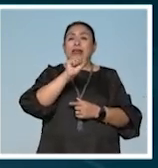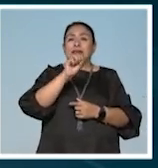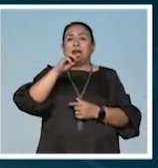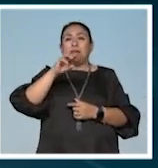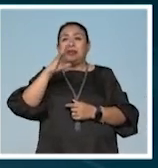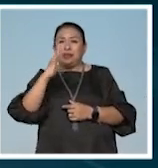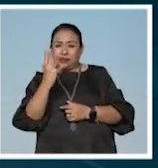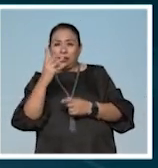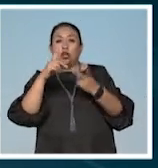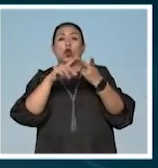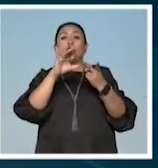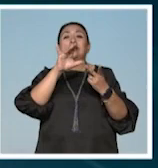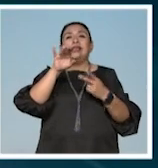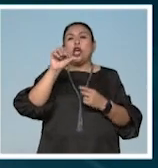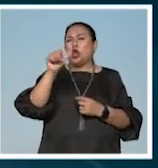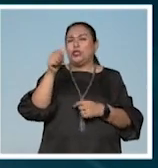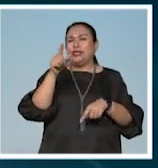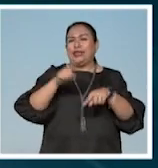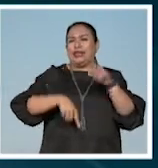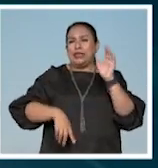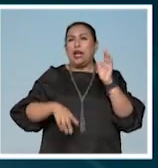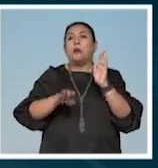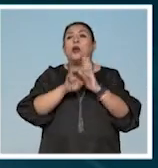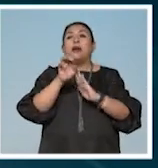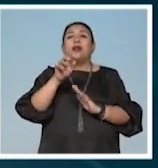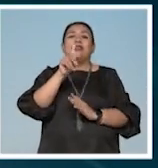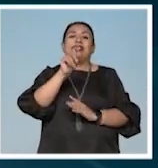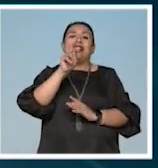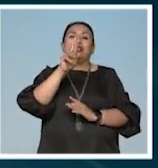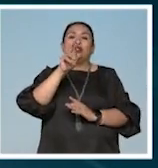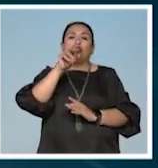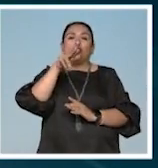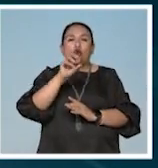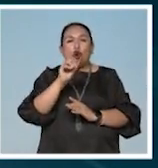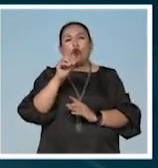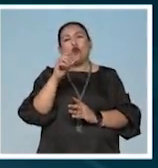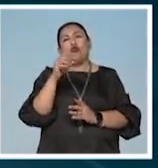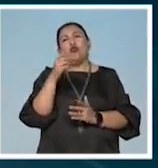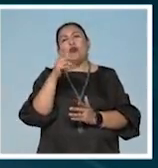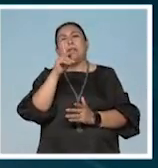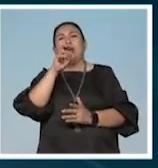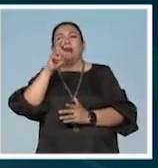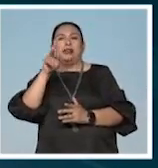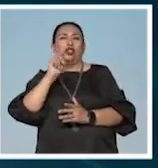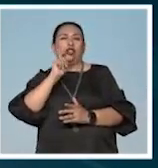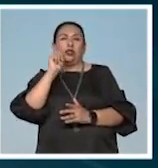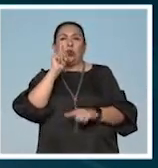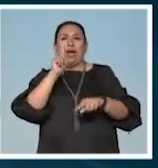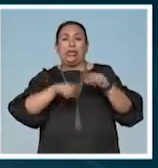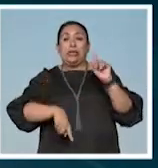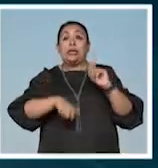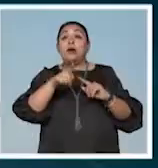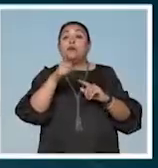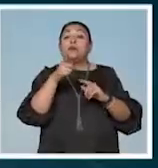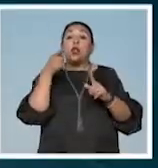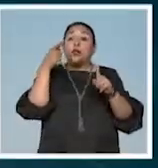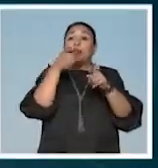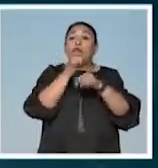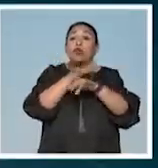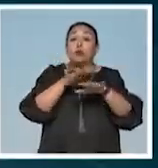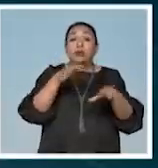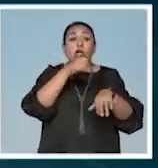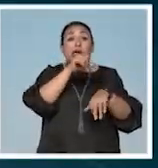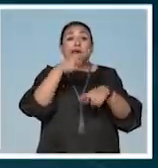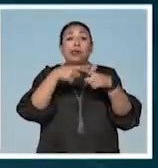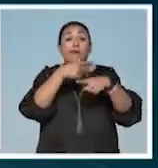el CIE-11 como trastorno o perversión sexual. Con el objetivo de informar a las familias